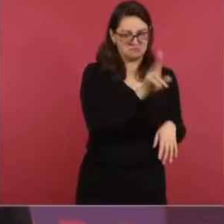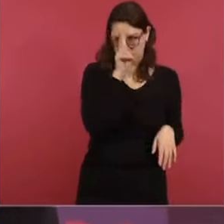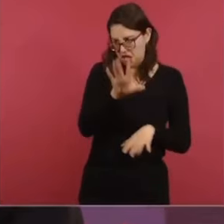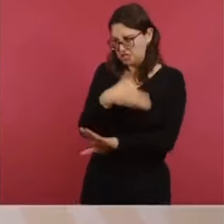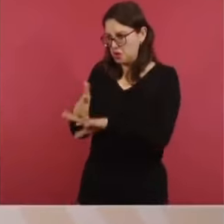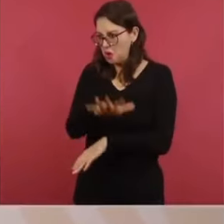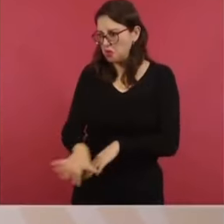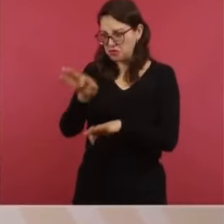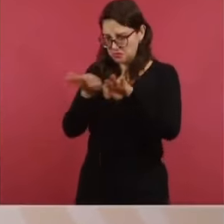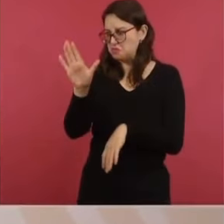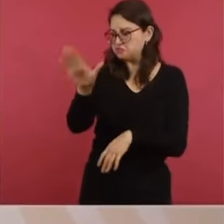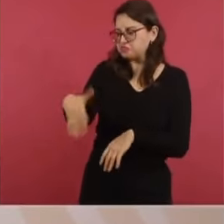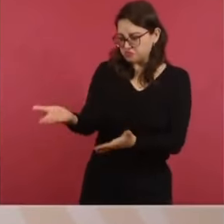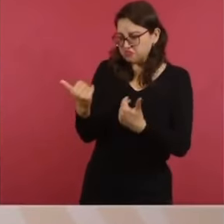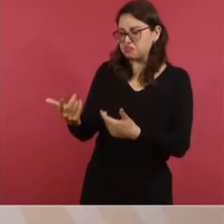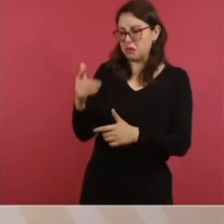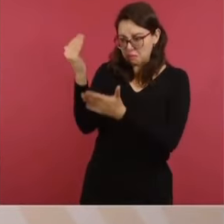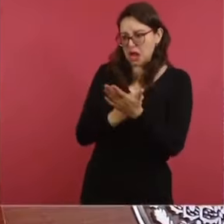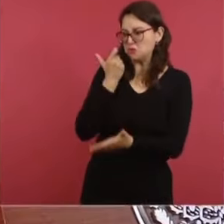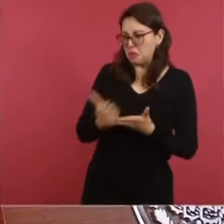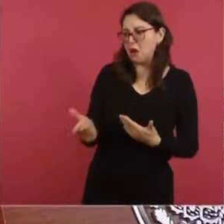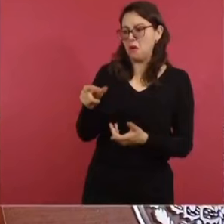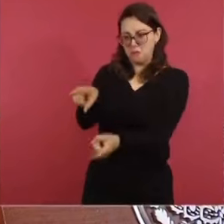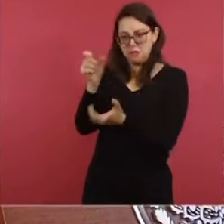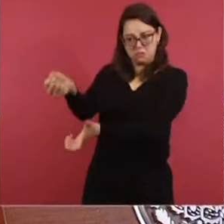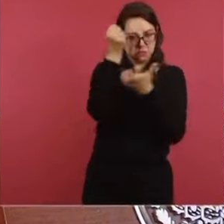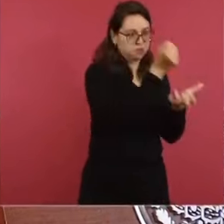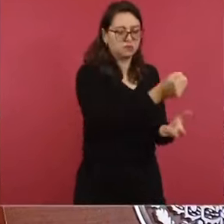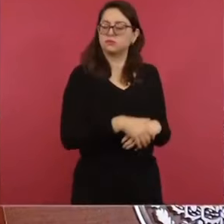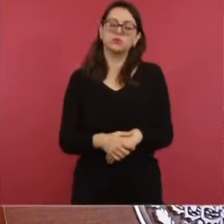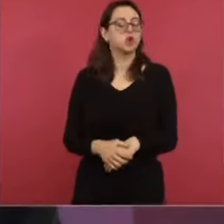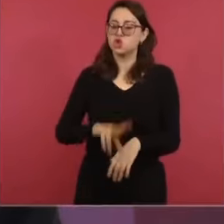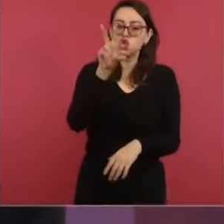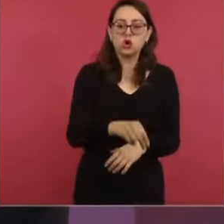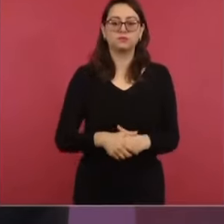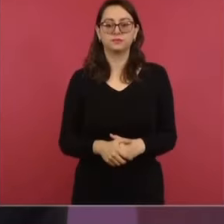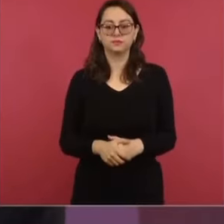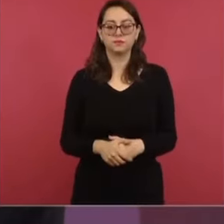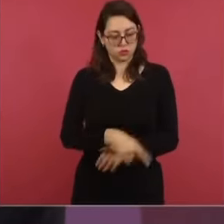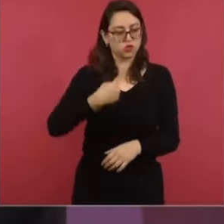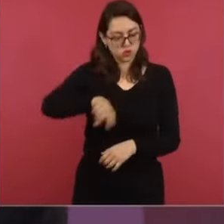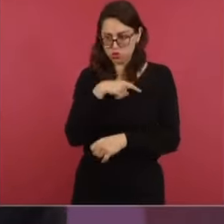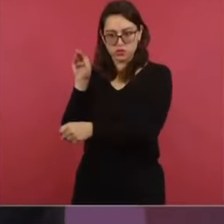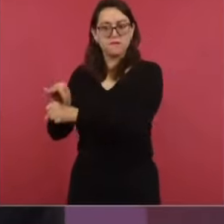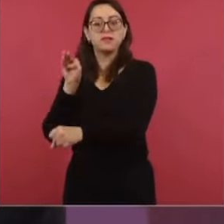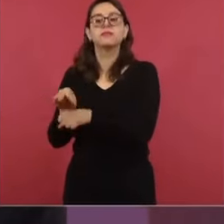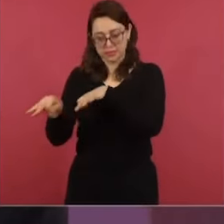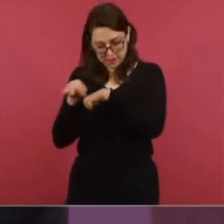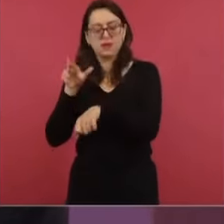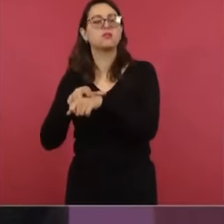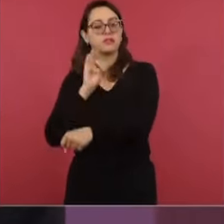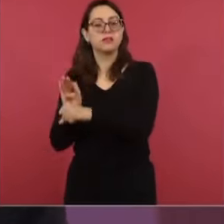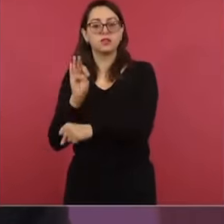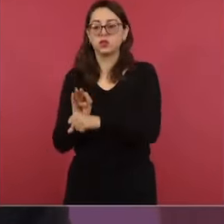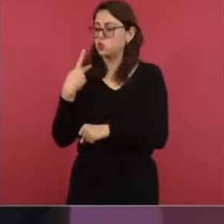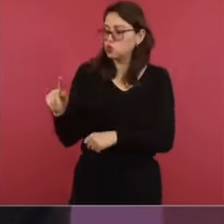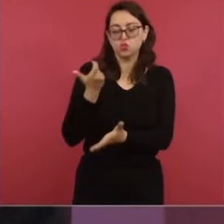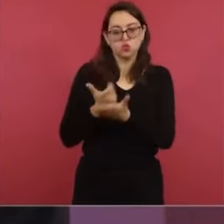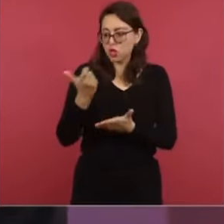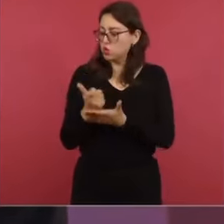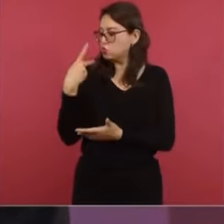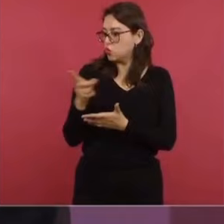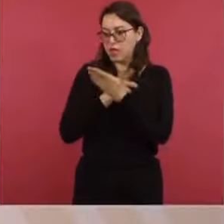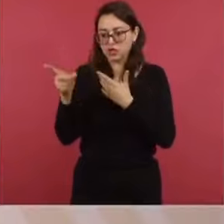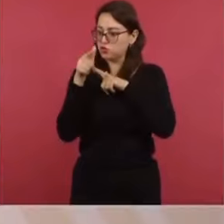nosotros somos avales. Yo soy la garantía de que no se les va tocar absolutamente nada de su sueldo, de sus